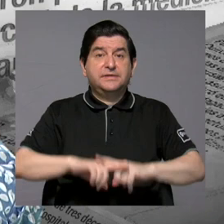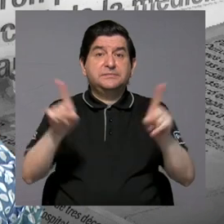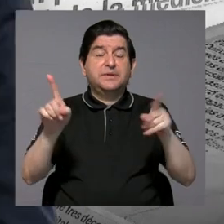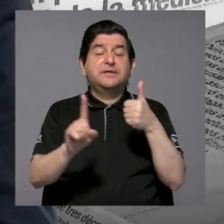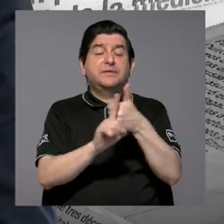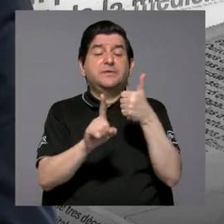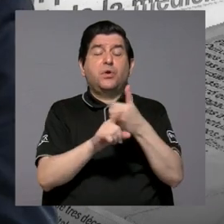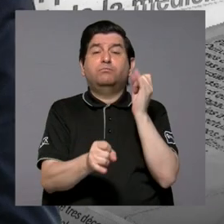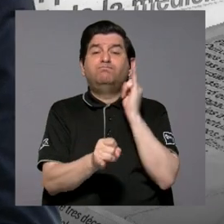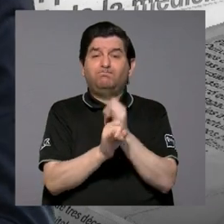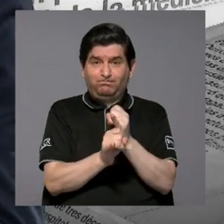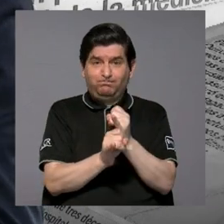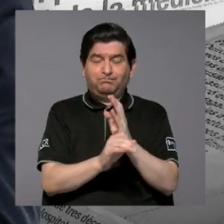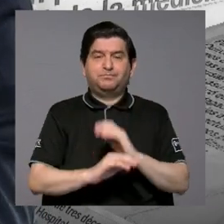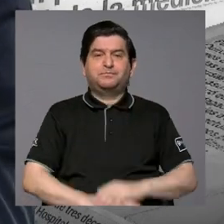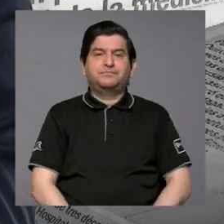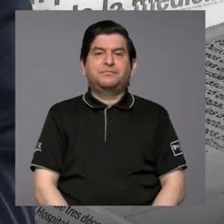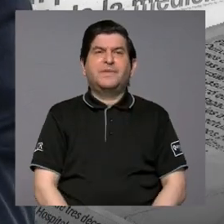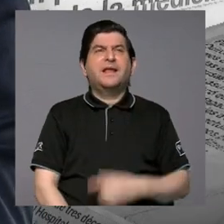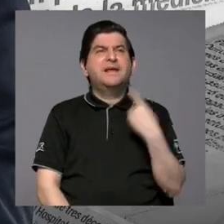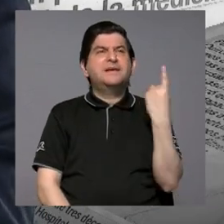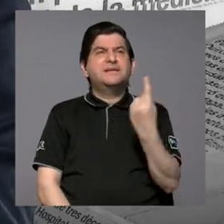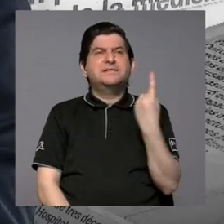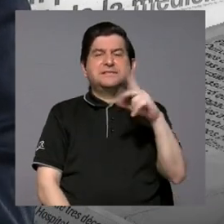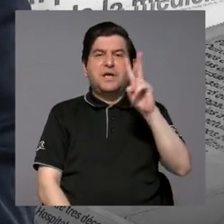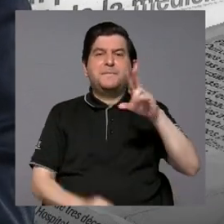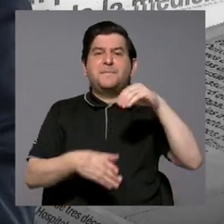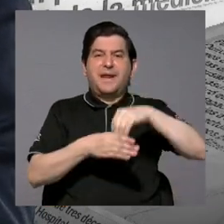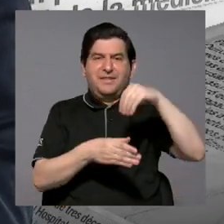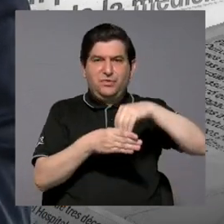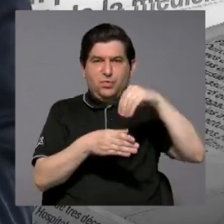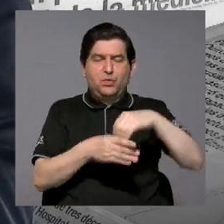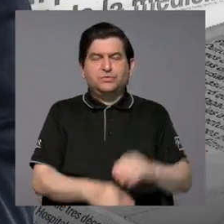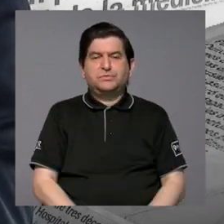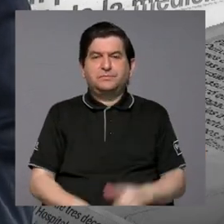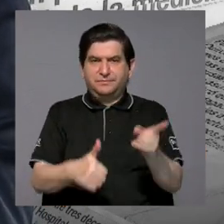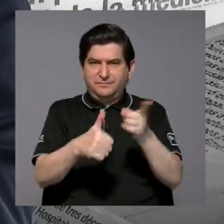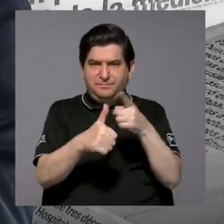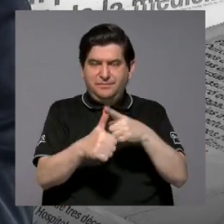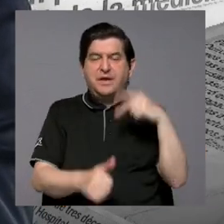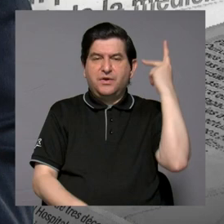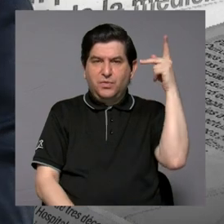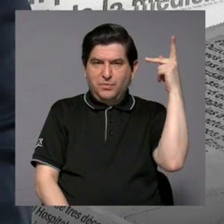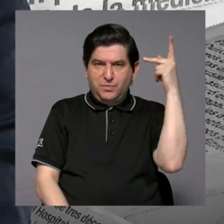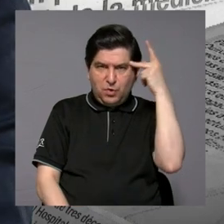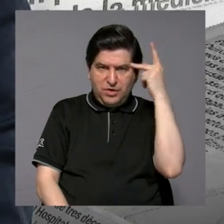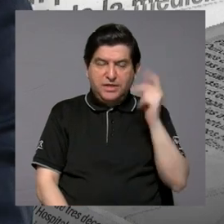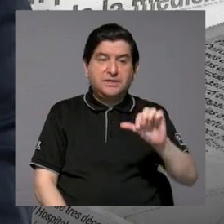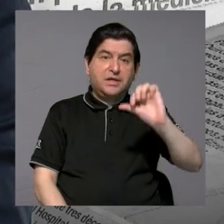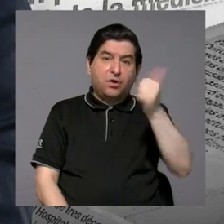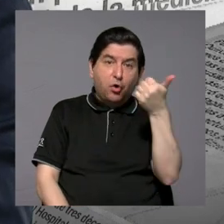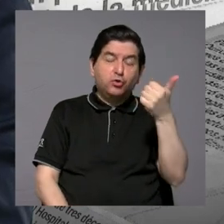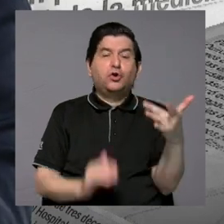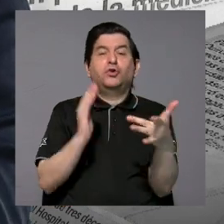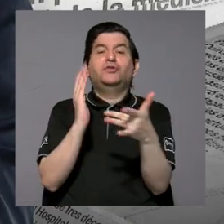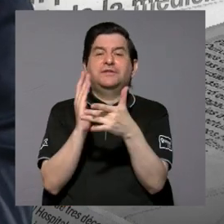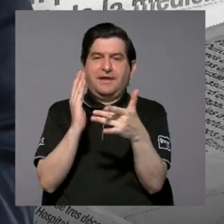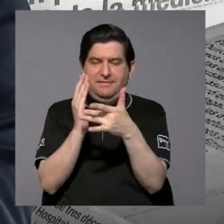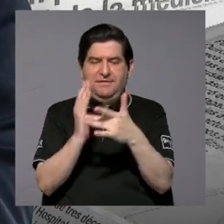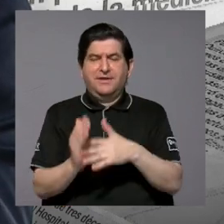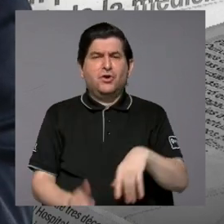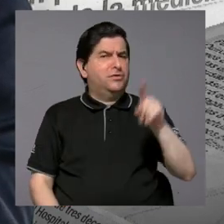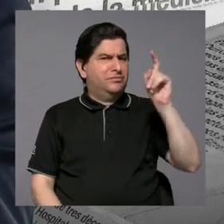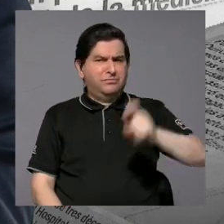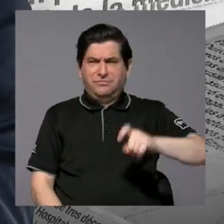entre las mismas instituciones, siempre hay dos componentes. El primero es el componente político y el otro es el componente técnico, que no